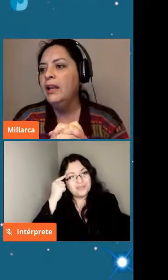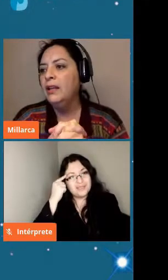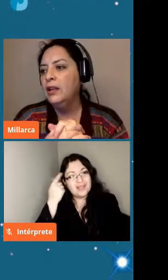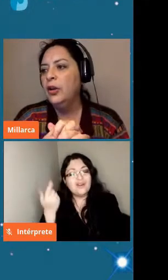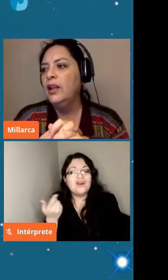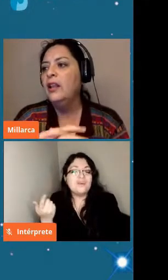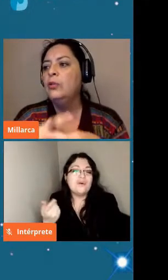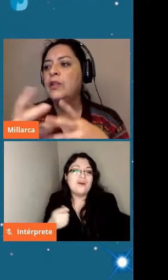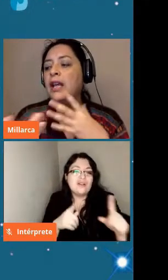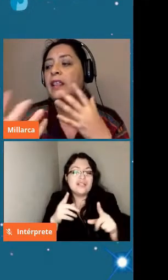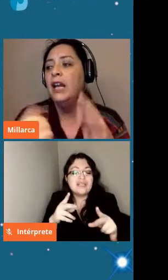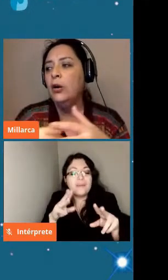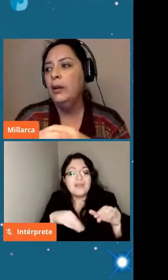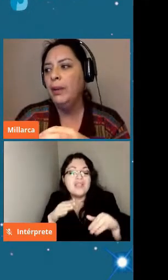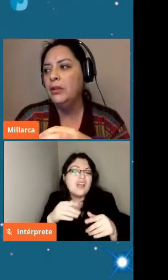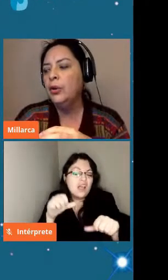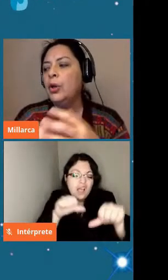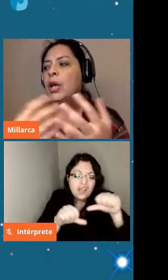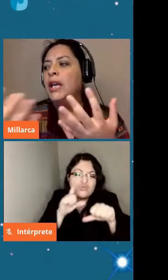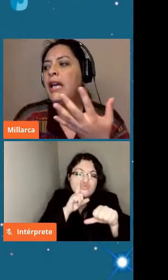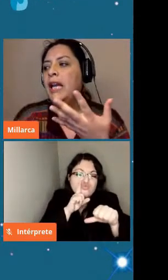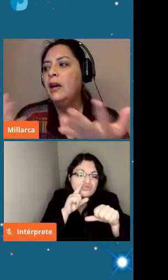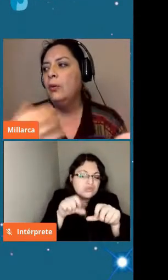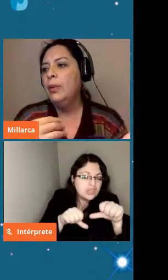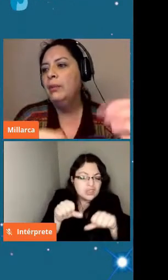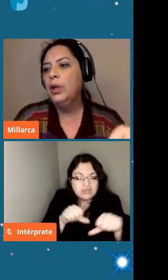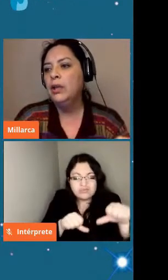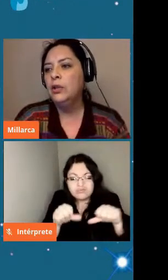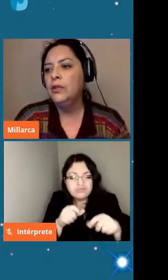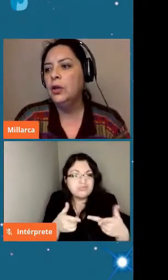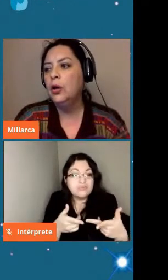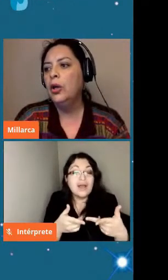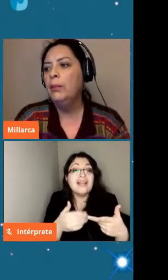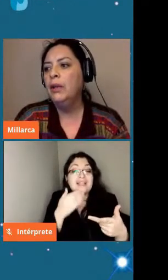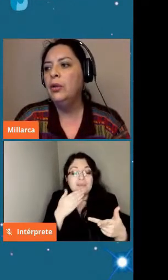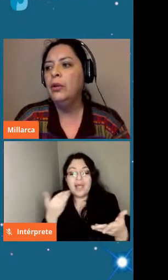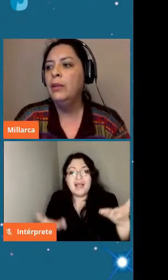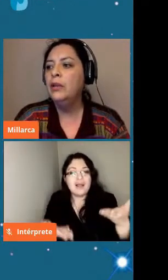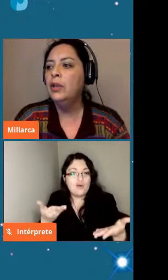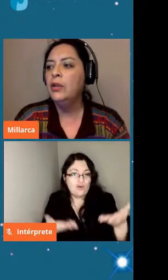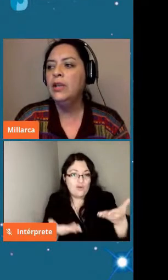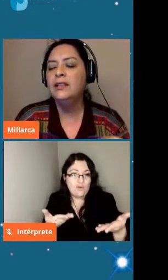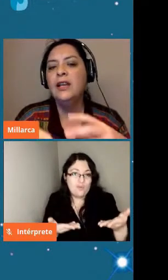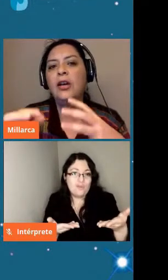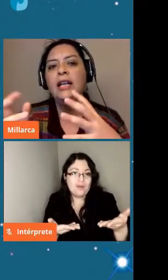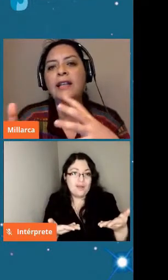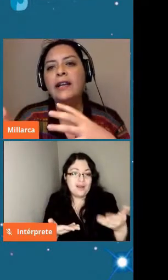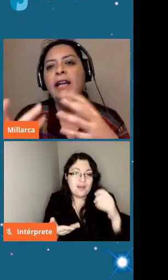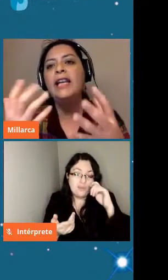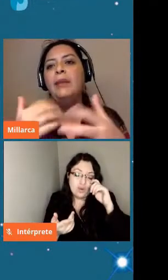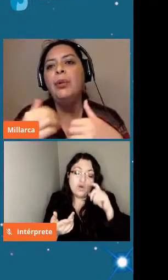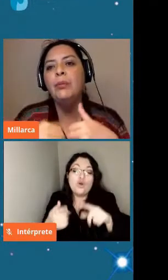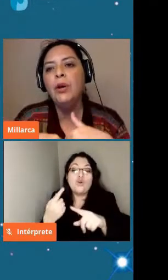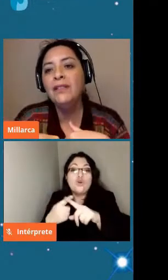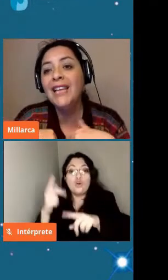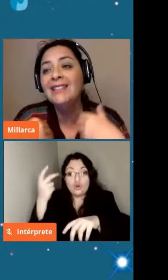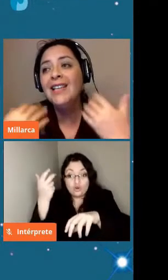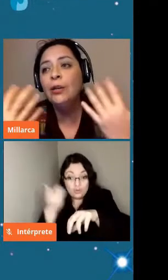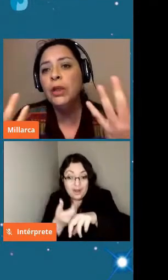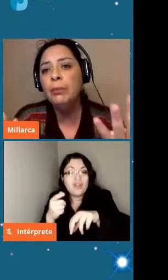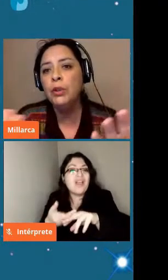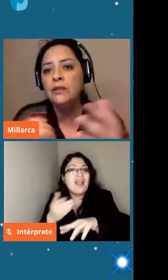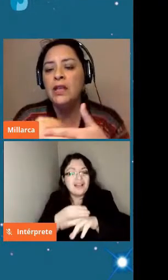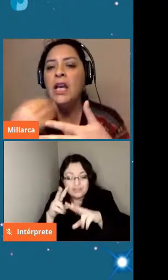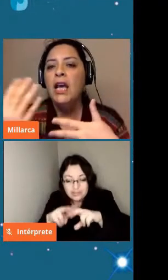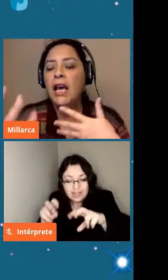composiciones químicas de asteroides deducidas de los espectros y las comparamos entonces con los espectros de meteoritos analizados en la tierra y ahí podemos